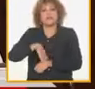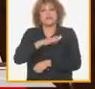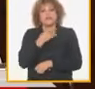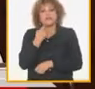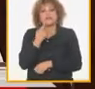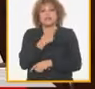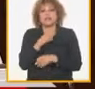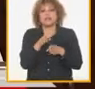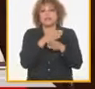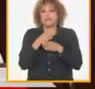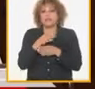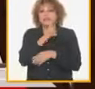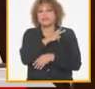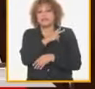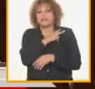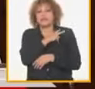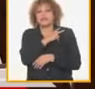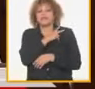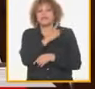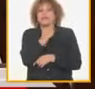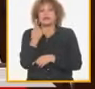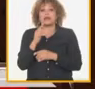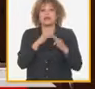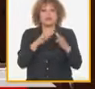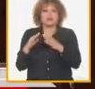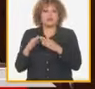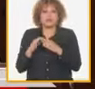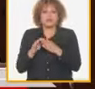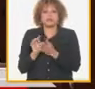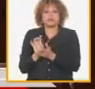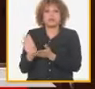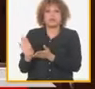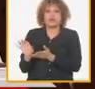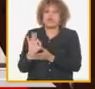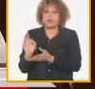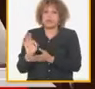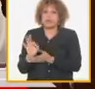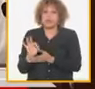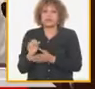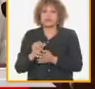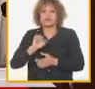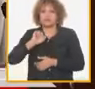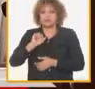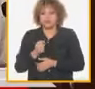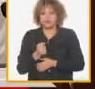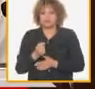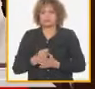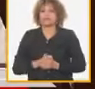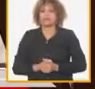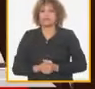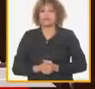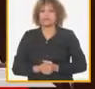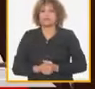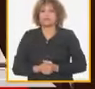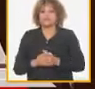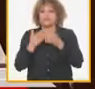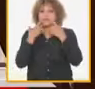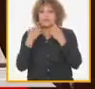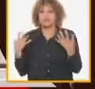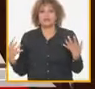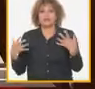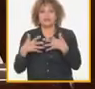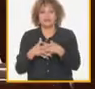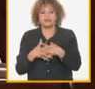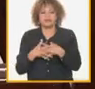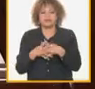diferentes actores de cada comunidad sin excluir a nadie con rigor e intencionalidad política el octavo congreso